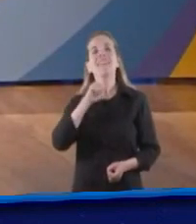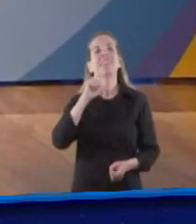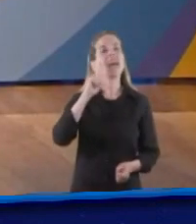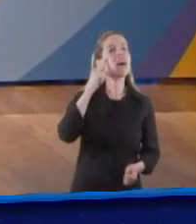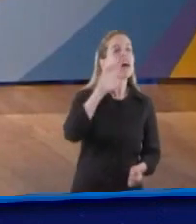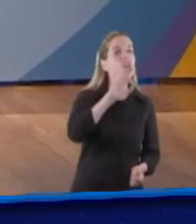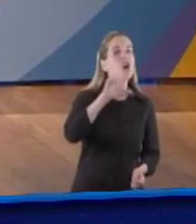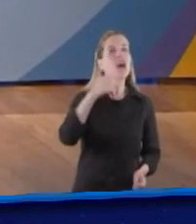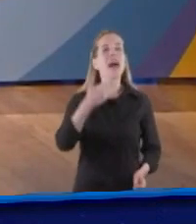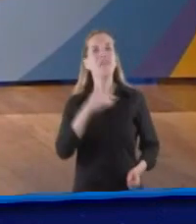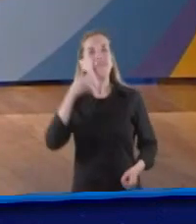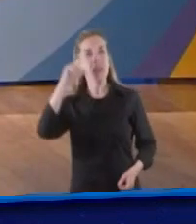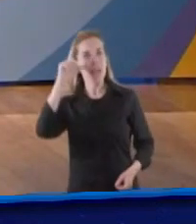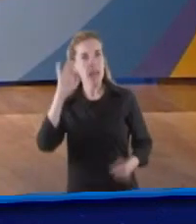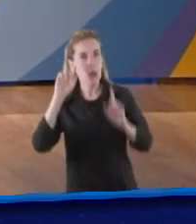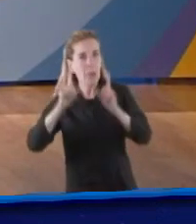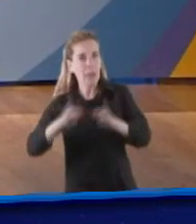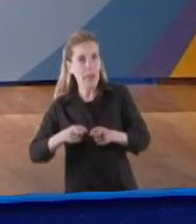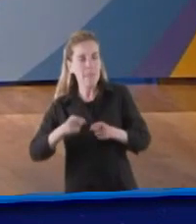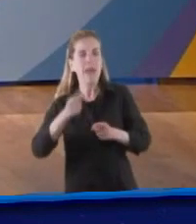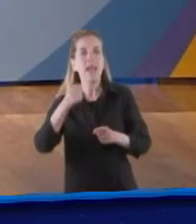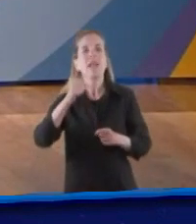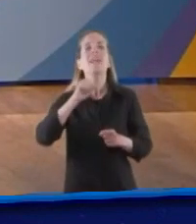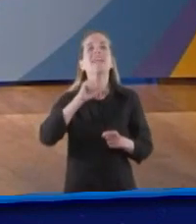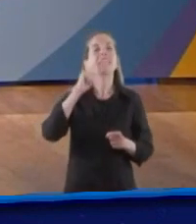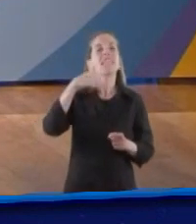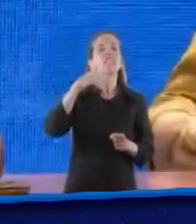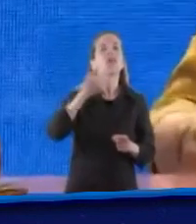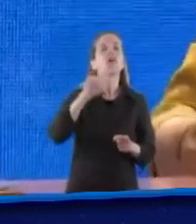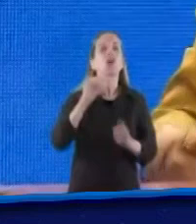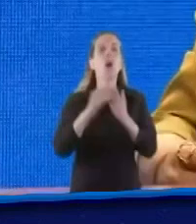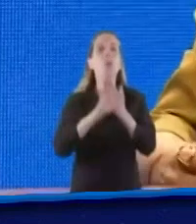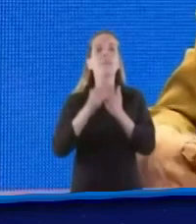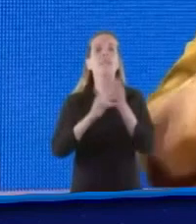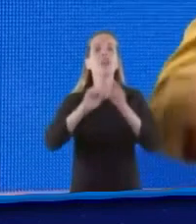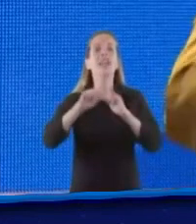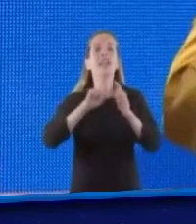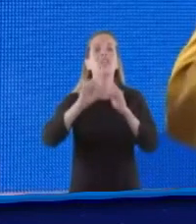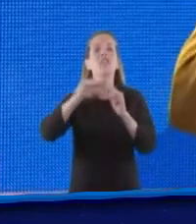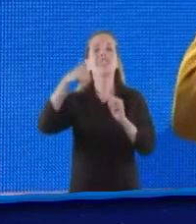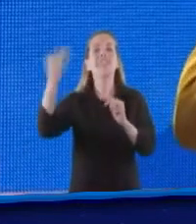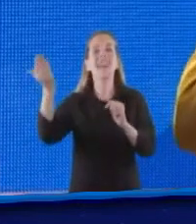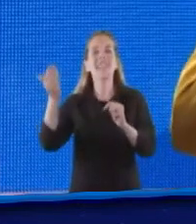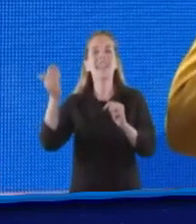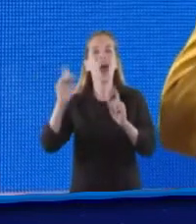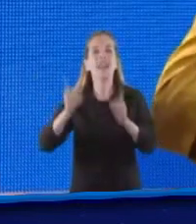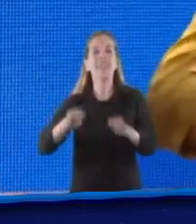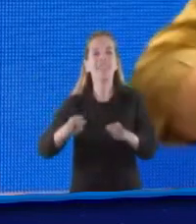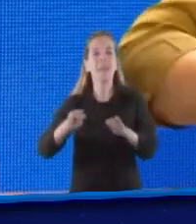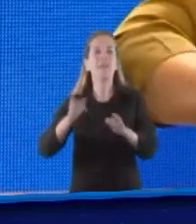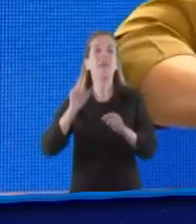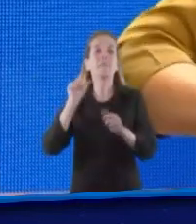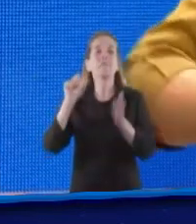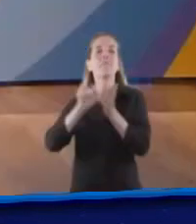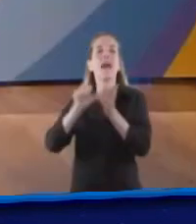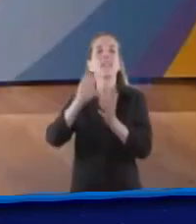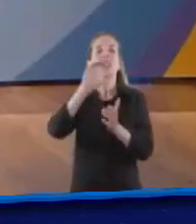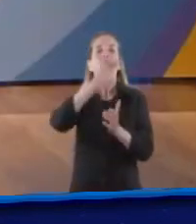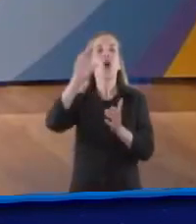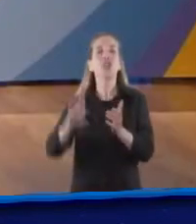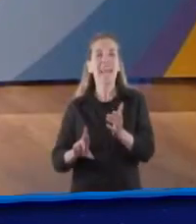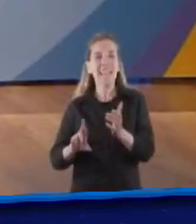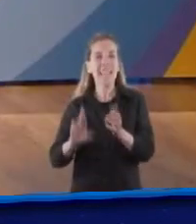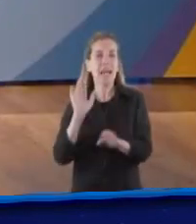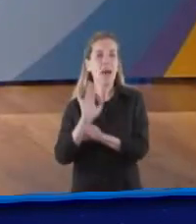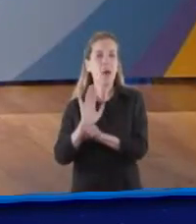mediano y de largo plazo. Lo hemos dicho en anteriores entrevistas, la interconexión comercial, por ejemplo, entre países de América Latina, es